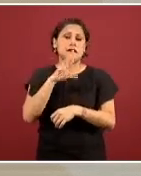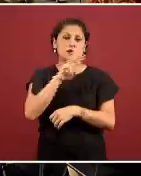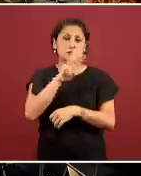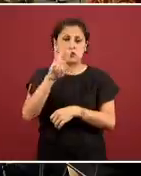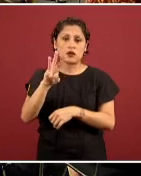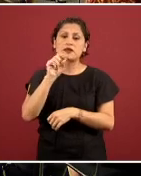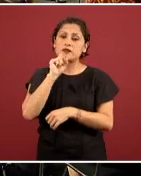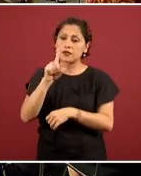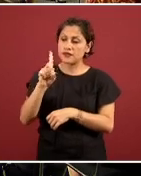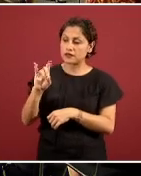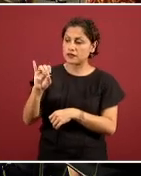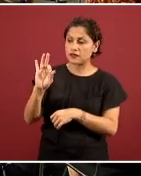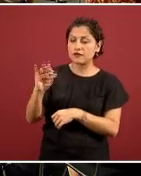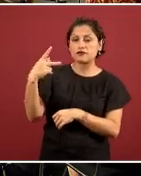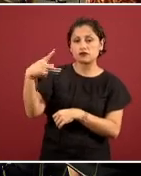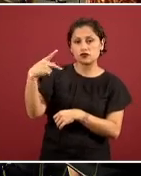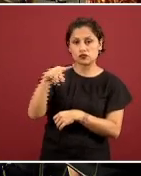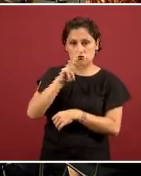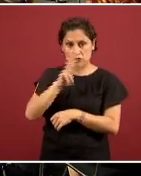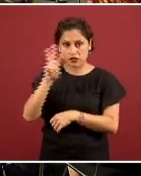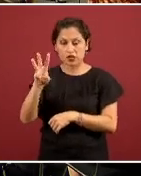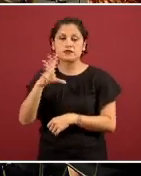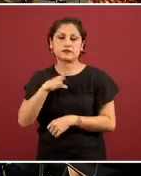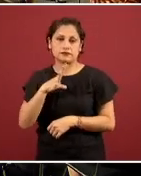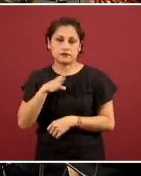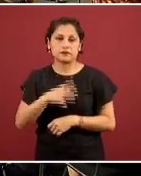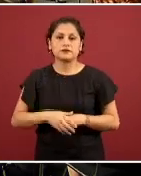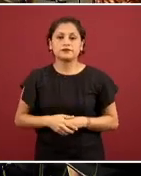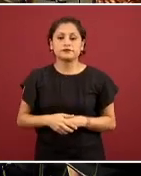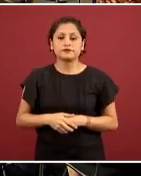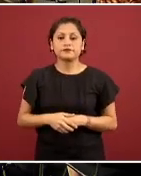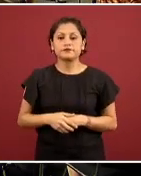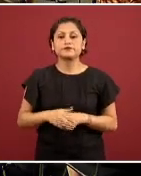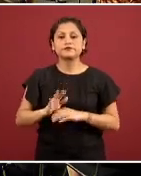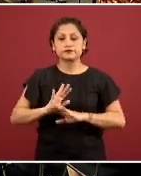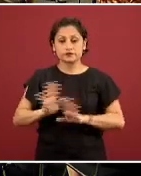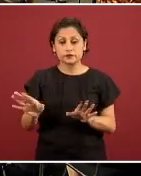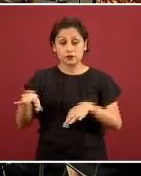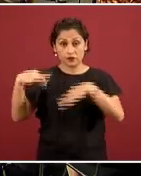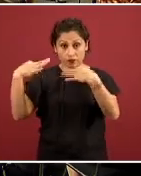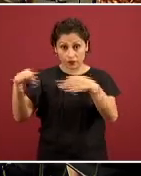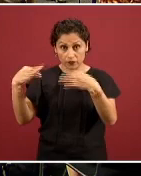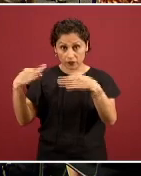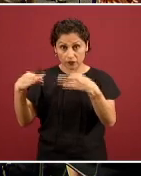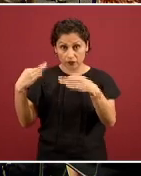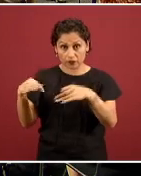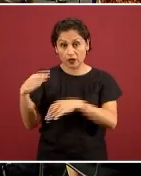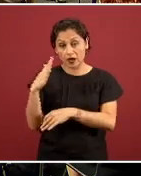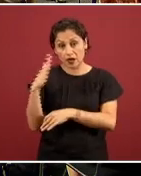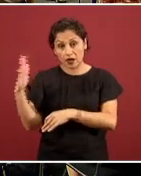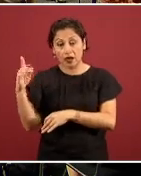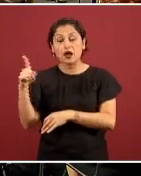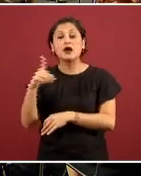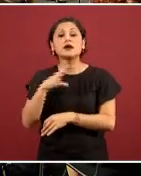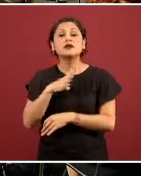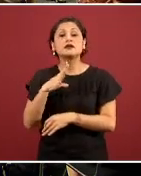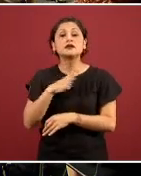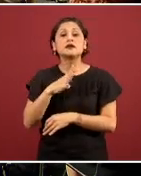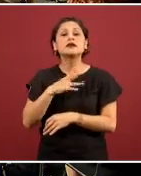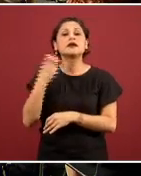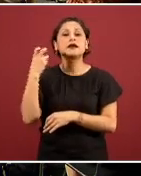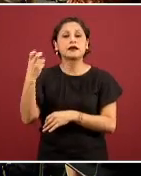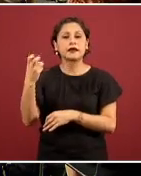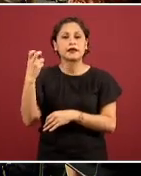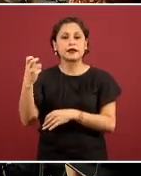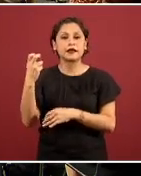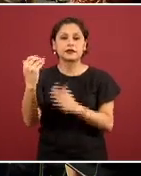Finalmente, es el último de esta diapositiva a la derecha, es el protocolo que se implementó